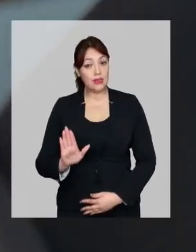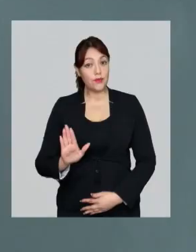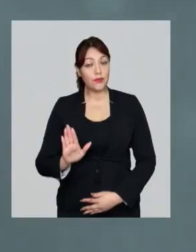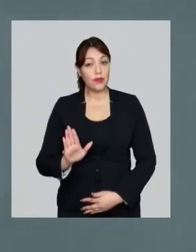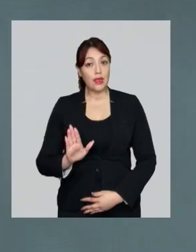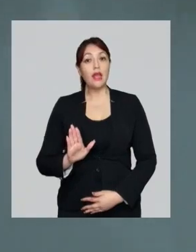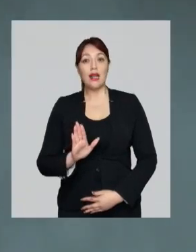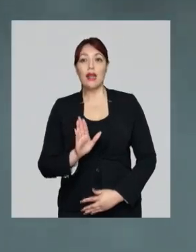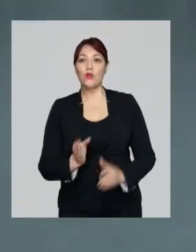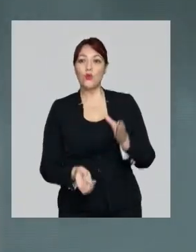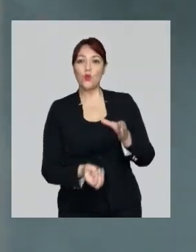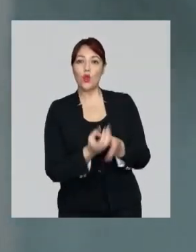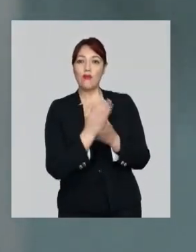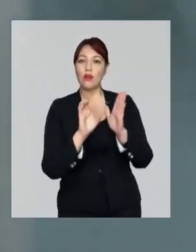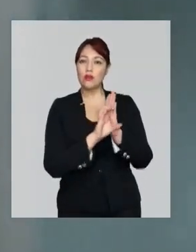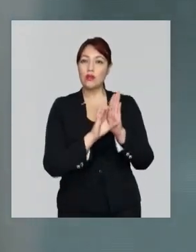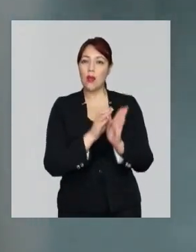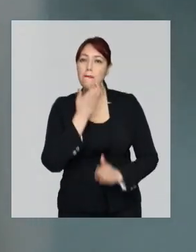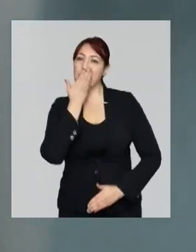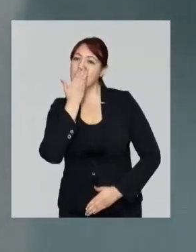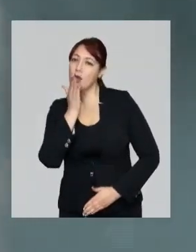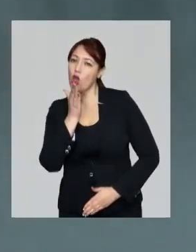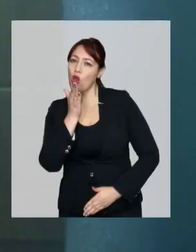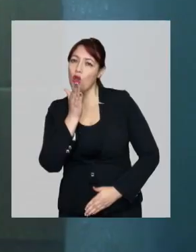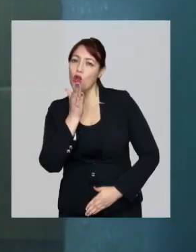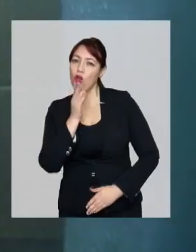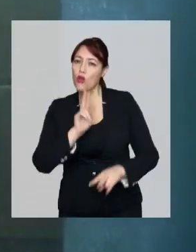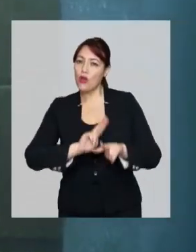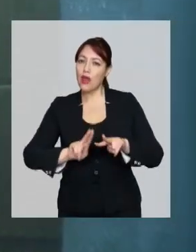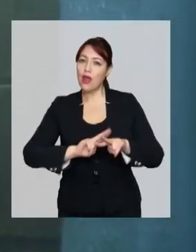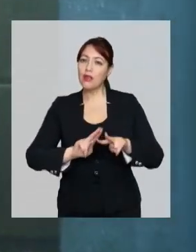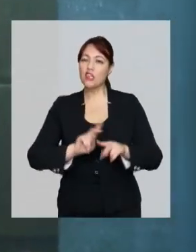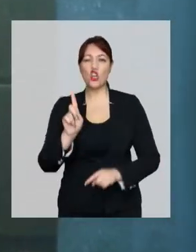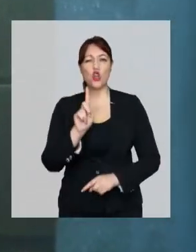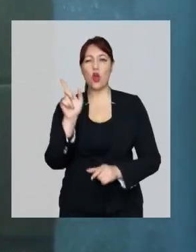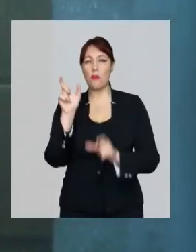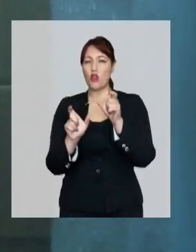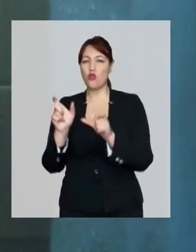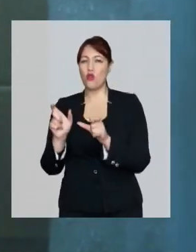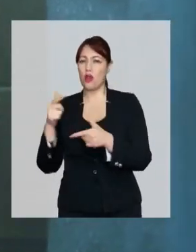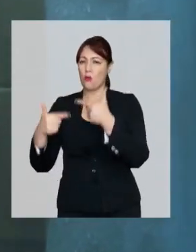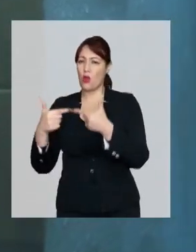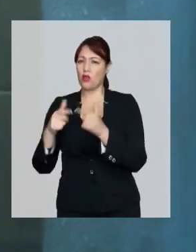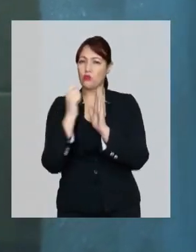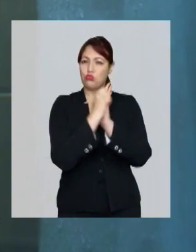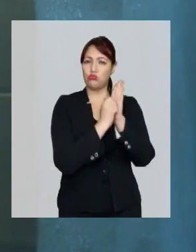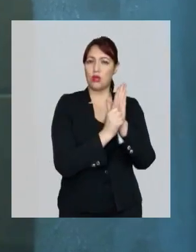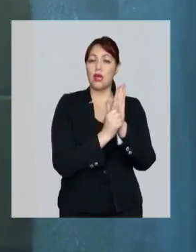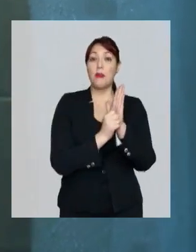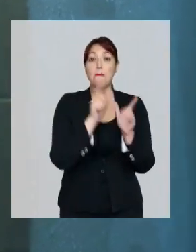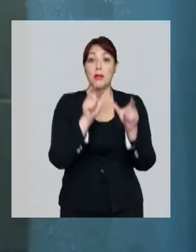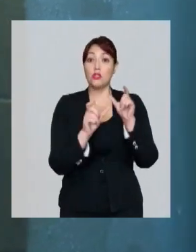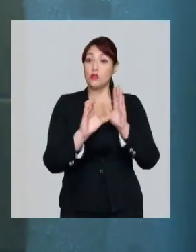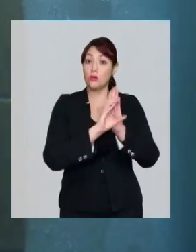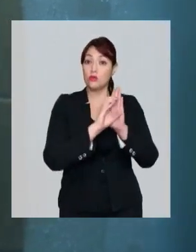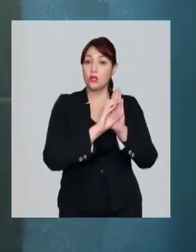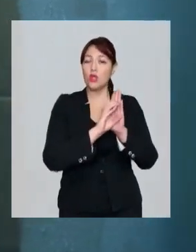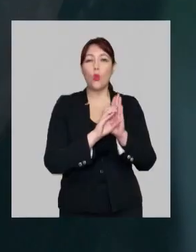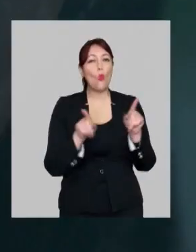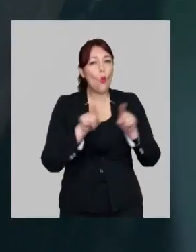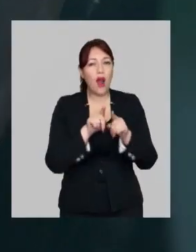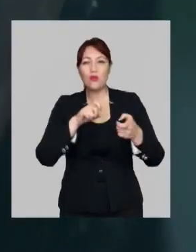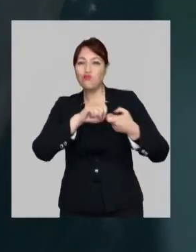¿Será que la nueva constitución nos hace mejor? No quería que le escribieran político. Y los convencionales pelearon igual que político.